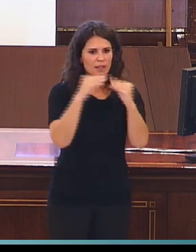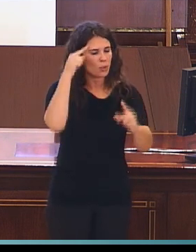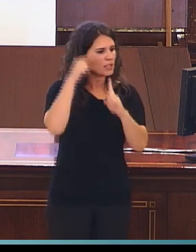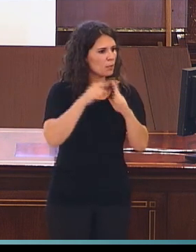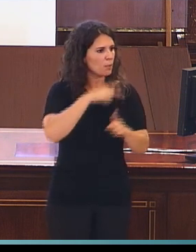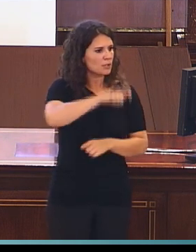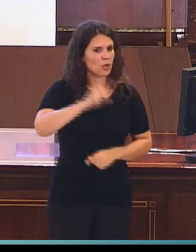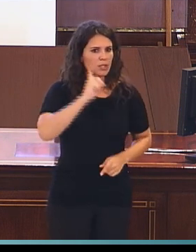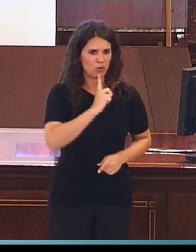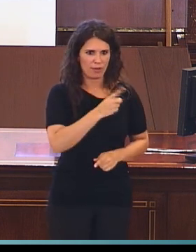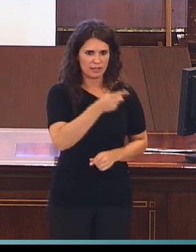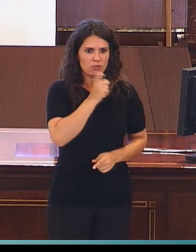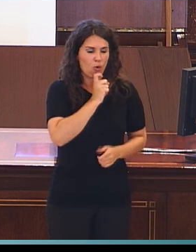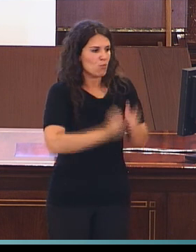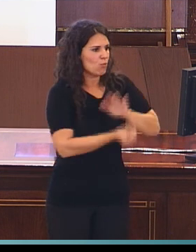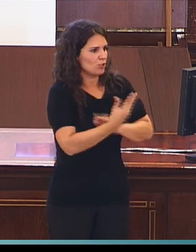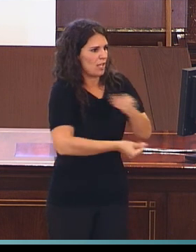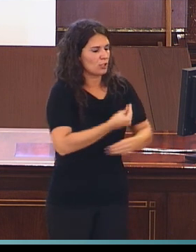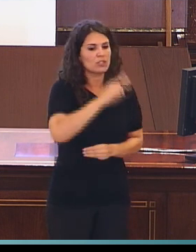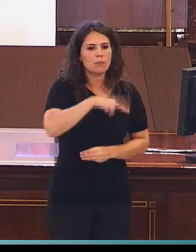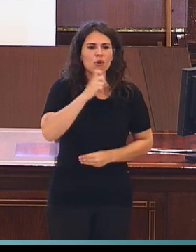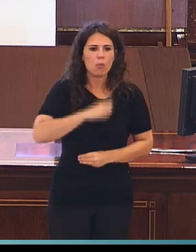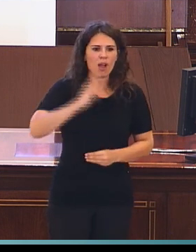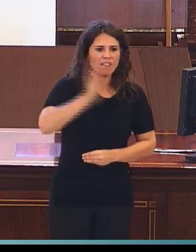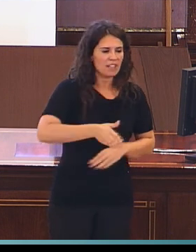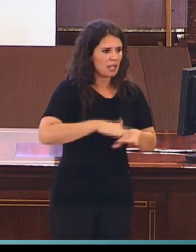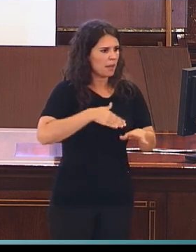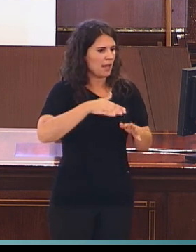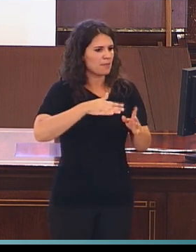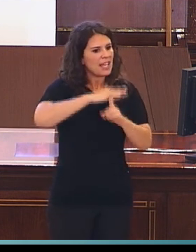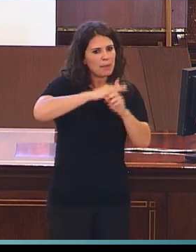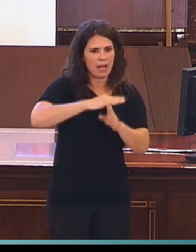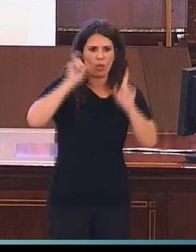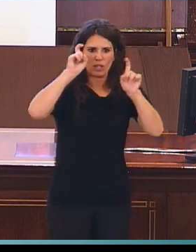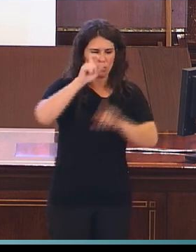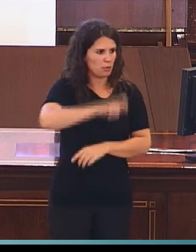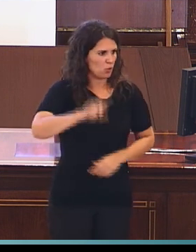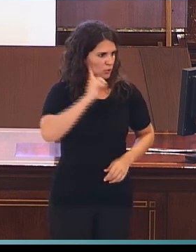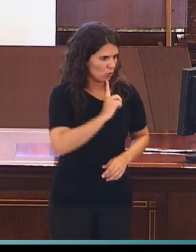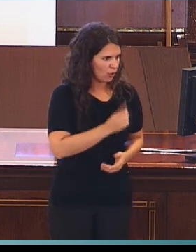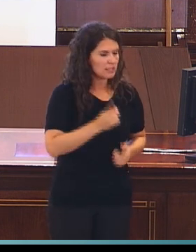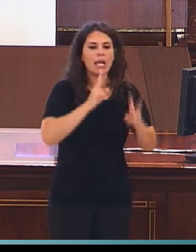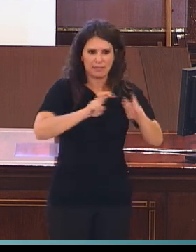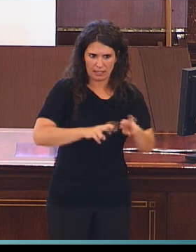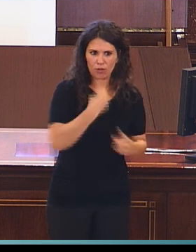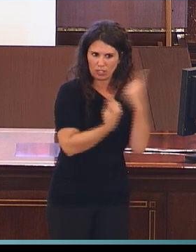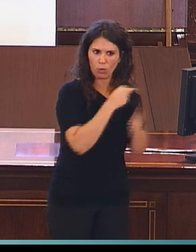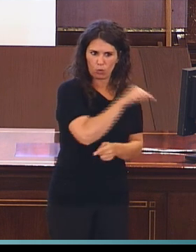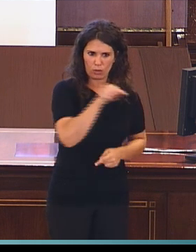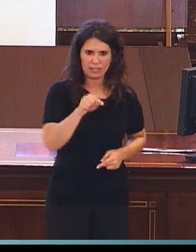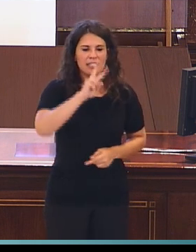afectado el uso de la lengua de signos en el nivel educativo y el nivel de empleo de las personas sordas, cómo el uso de la lengua de signos